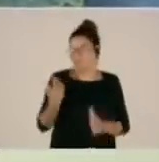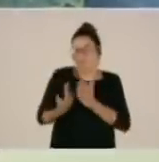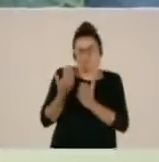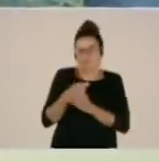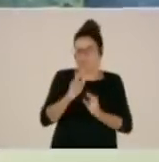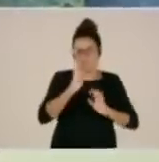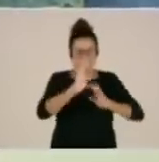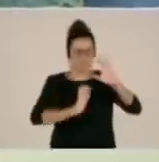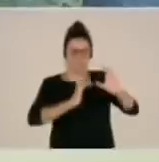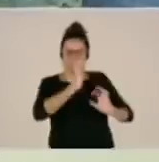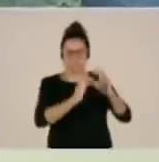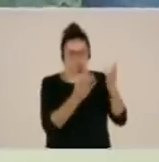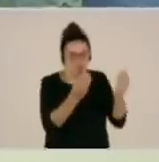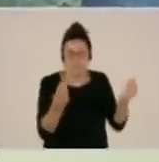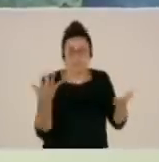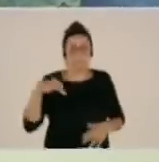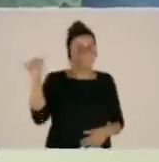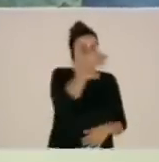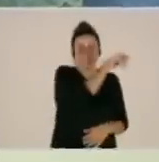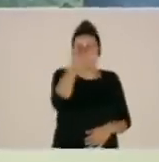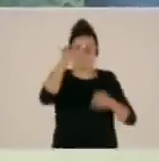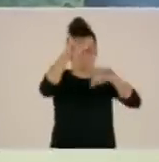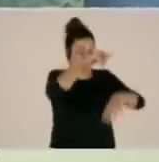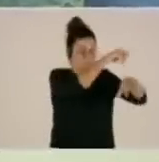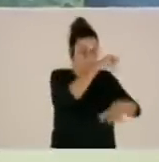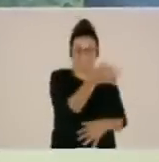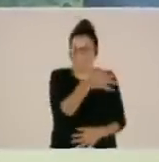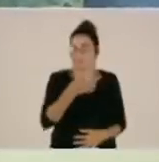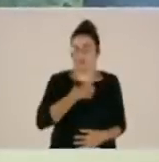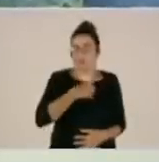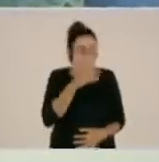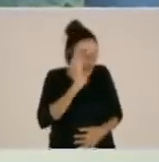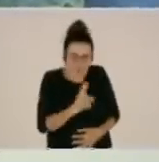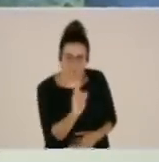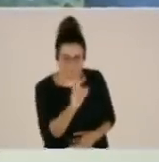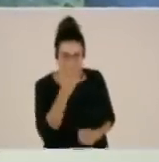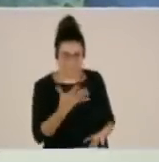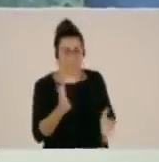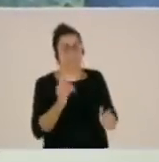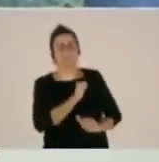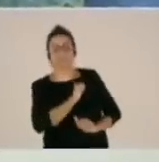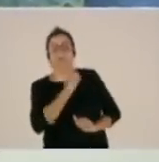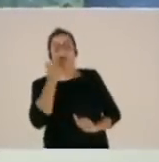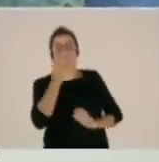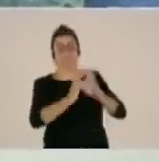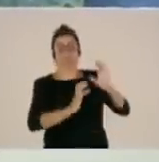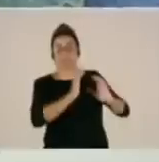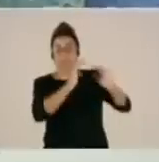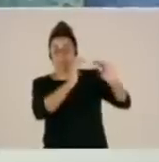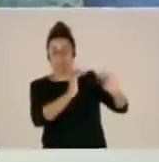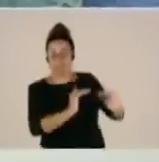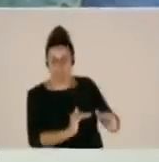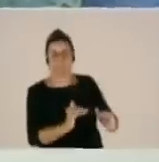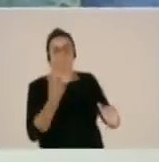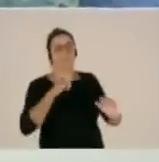y ni siquiera los medios aéreos podían realizar descargas eficaces. Estamos esperando un poco a que baje a cotas donde empieza el Monte Verde, donde esperamos